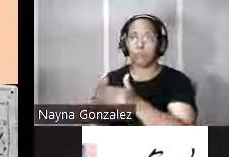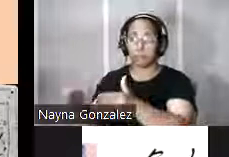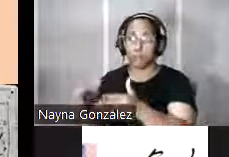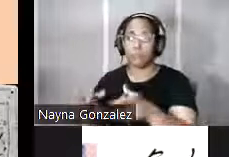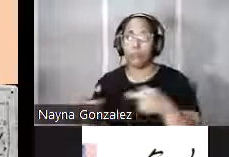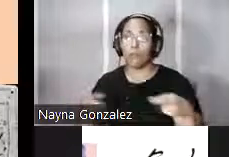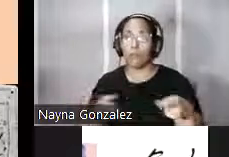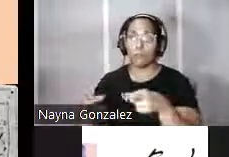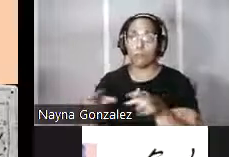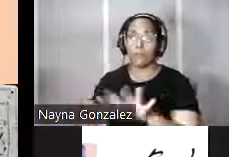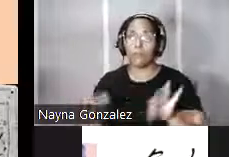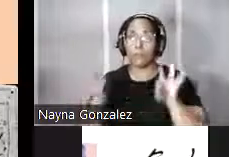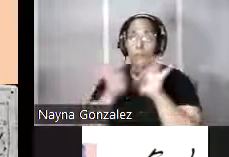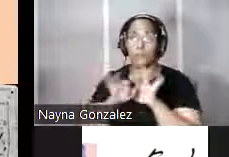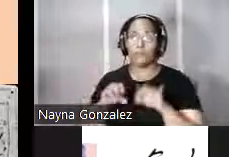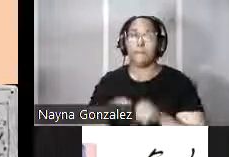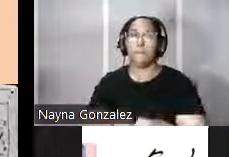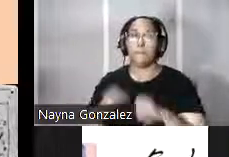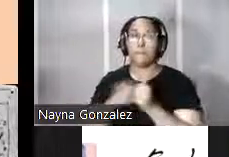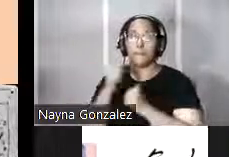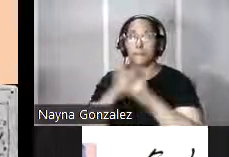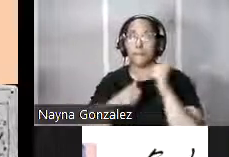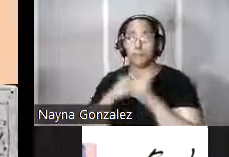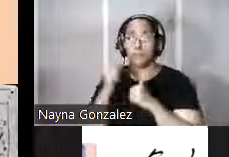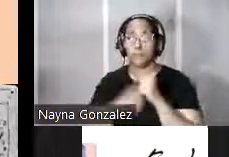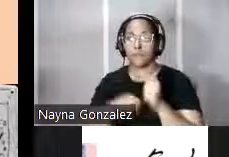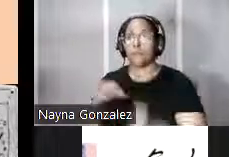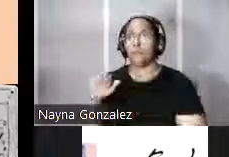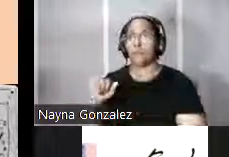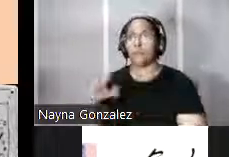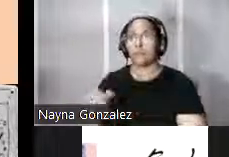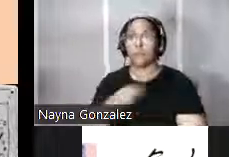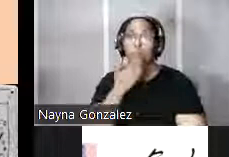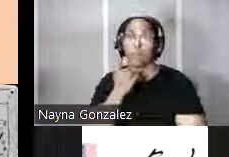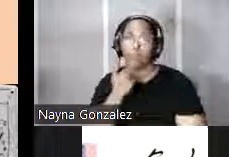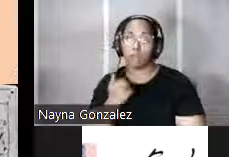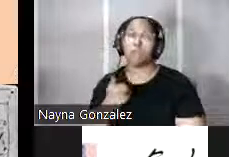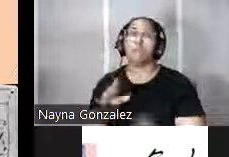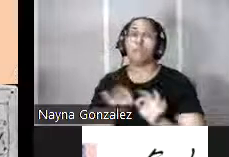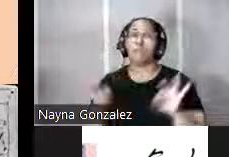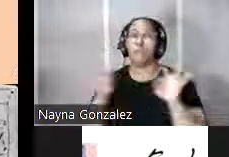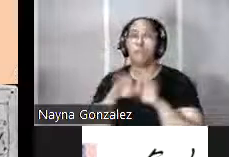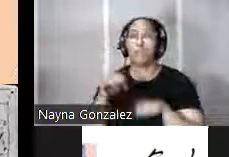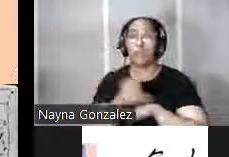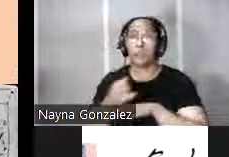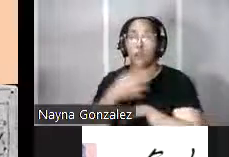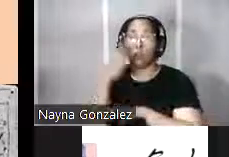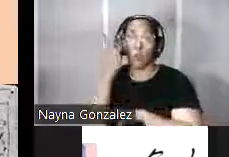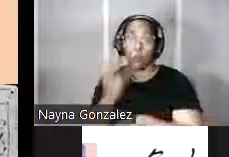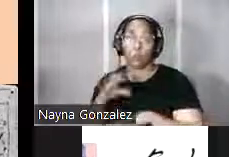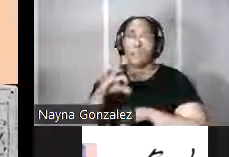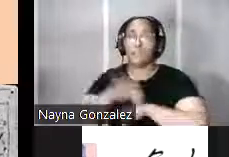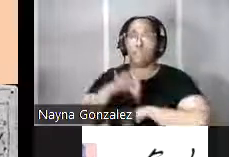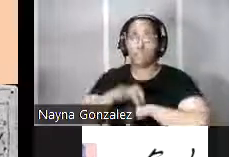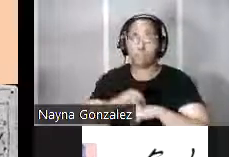río importante en el no este río se construyeron los ingenios azucareros más importantes de la isla debido a la fertilidad de las tierras